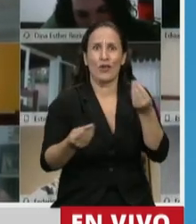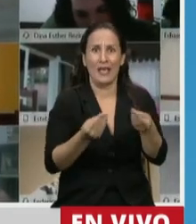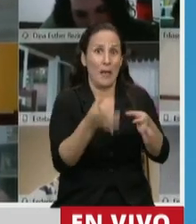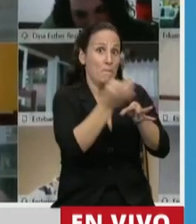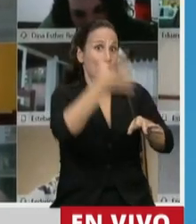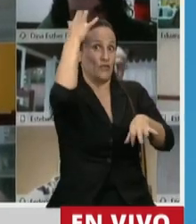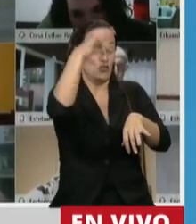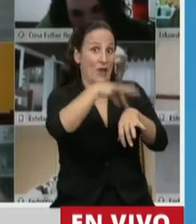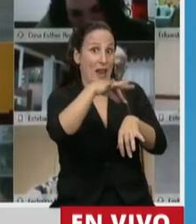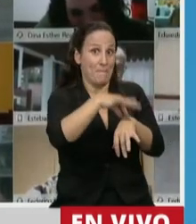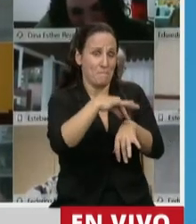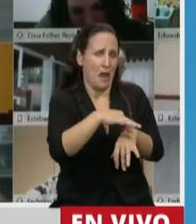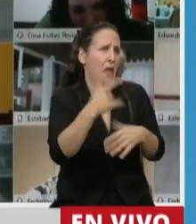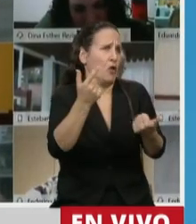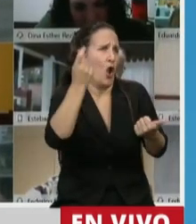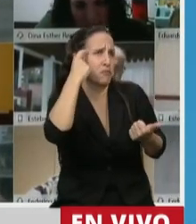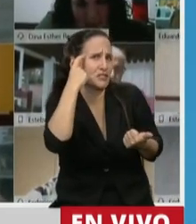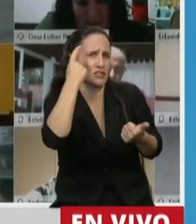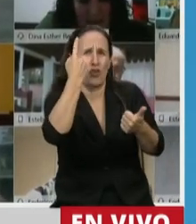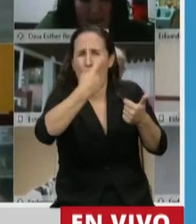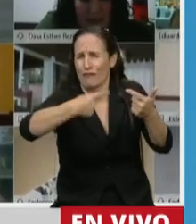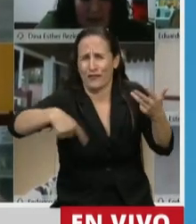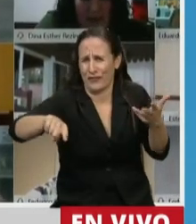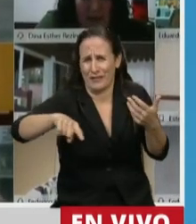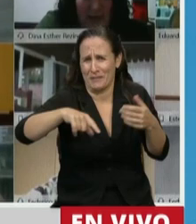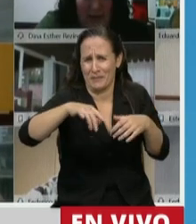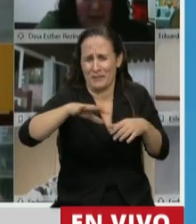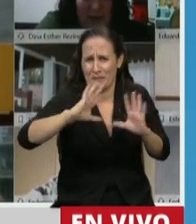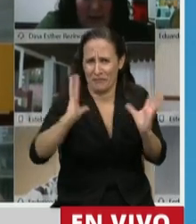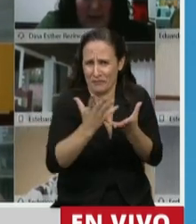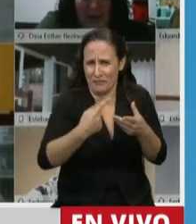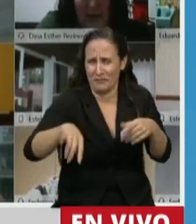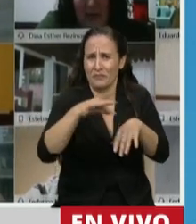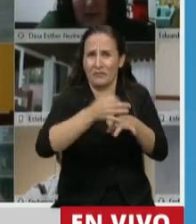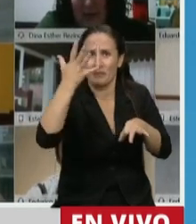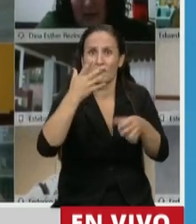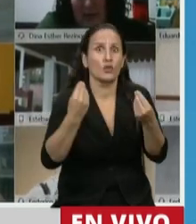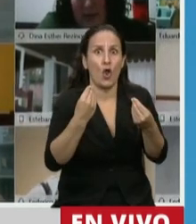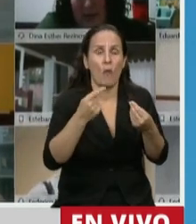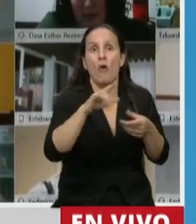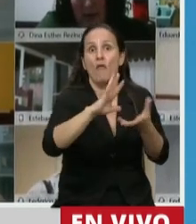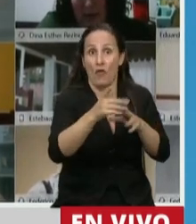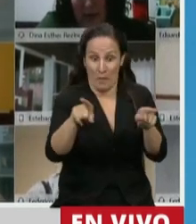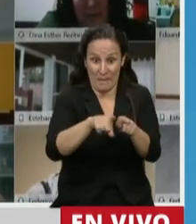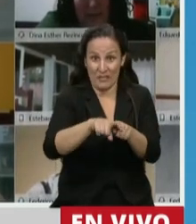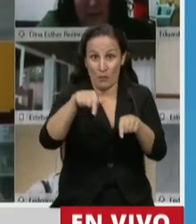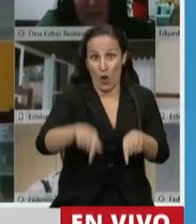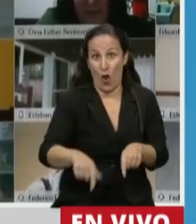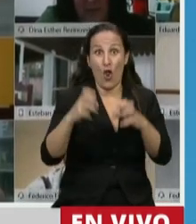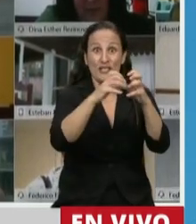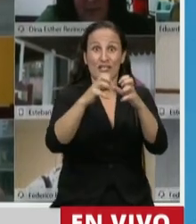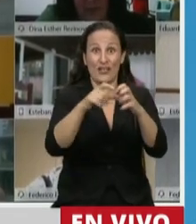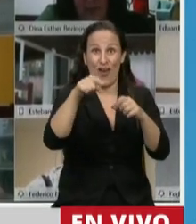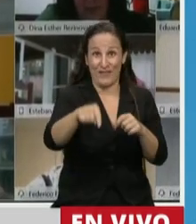de curar de la salud mental o de cualquiera de las otras áreas pueda a través de sistemas remotos como el que hoy estamos usando para esta